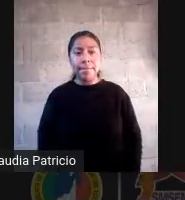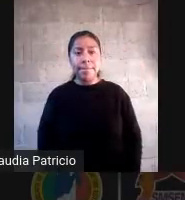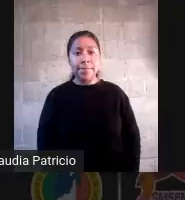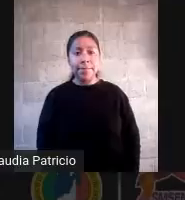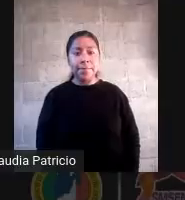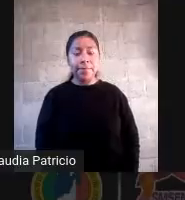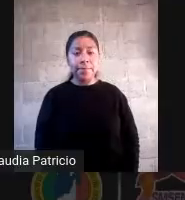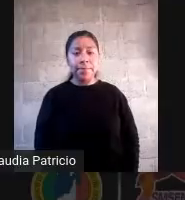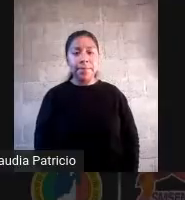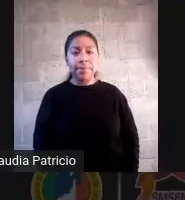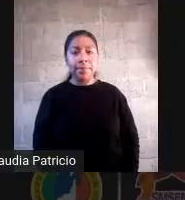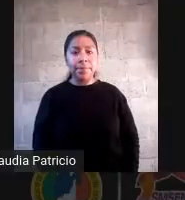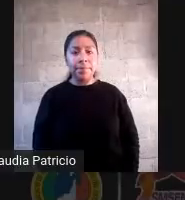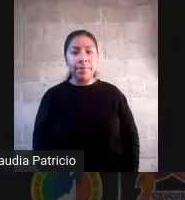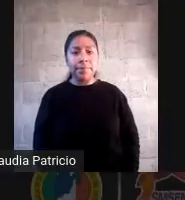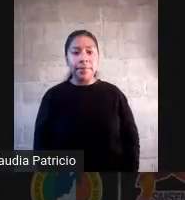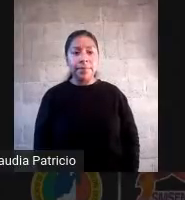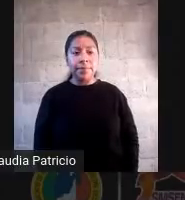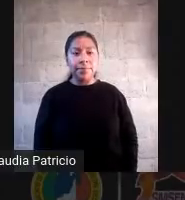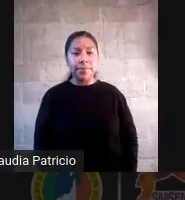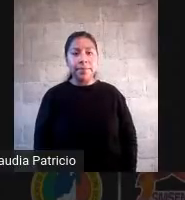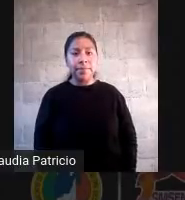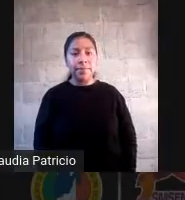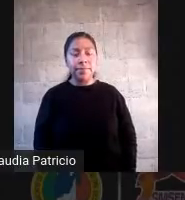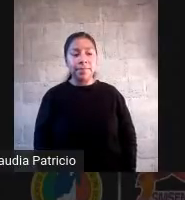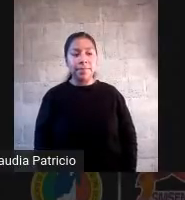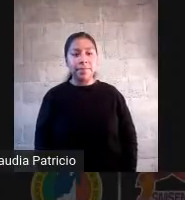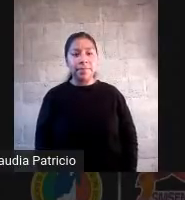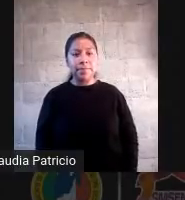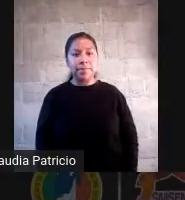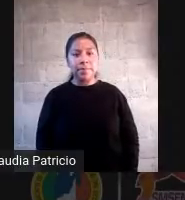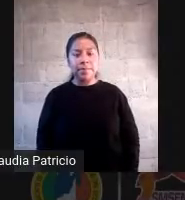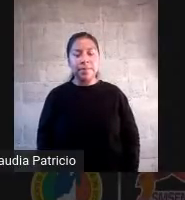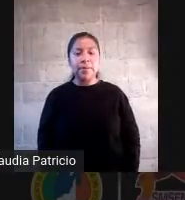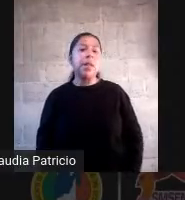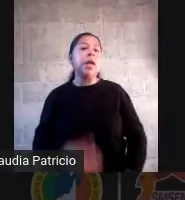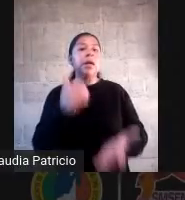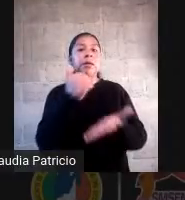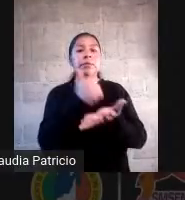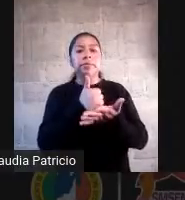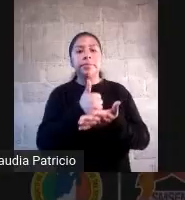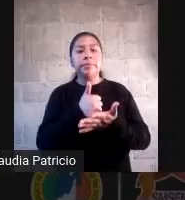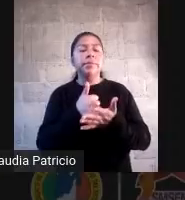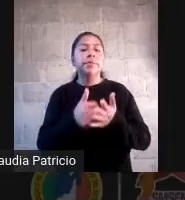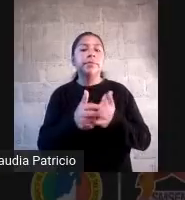ah bueno más bien si me apoyan por favor es el video que está aquí arriba